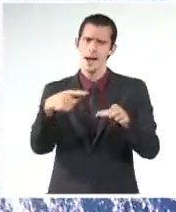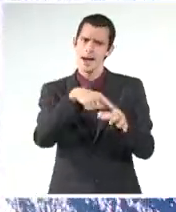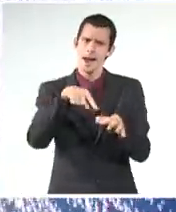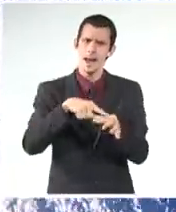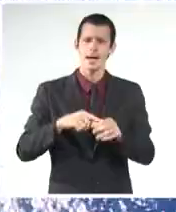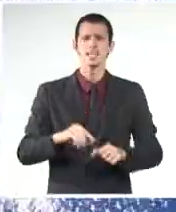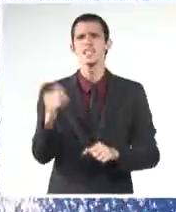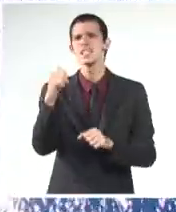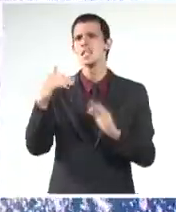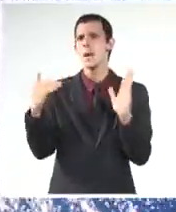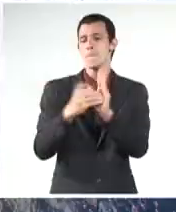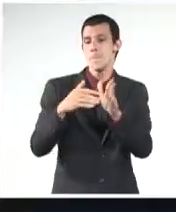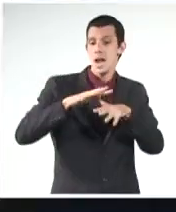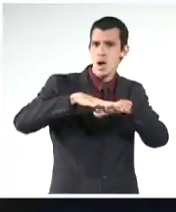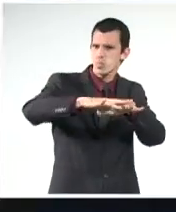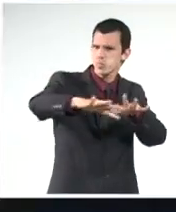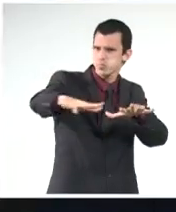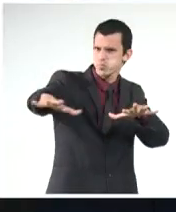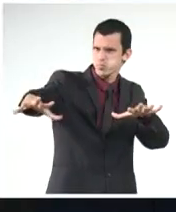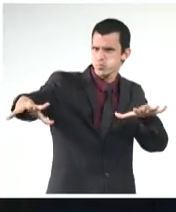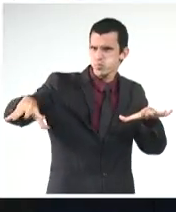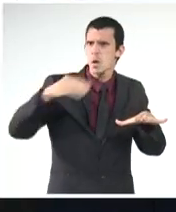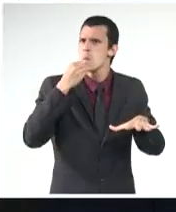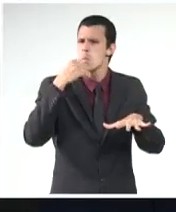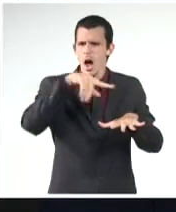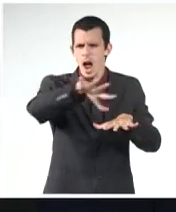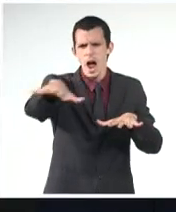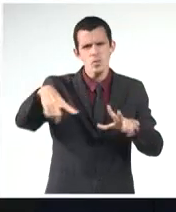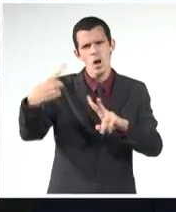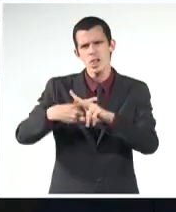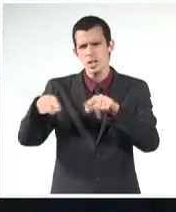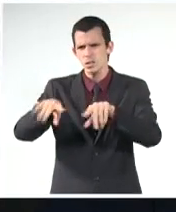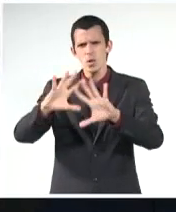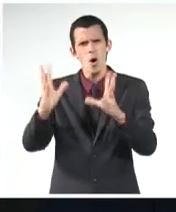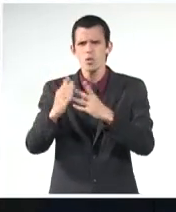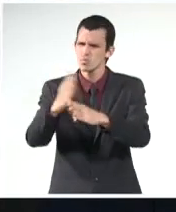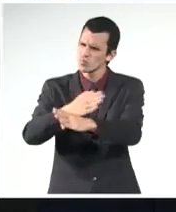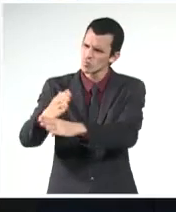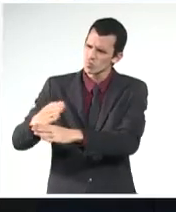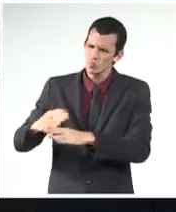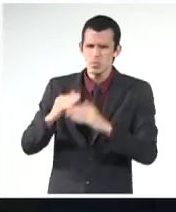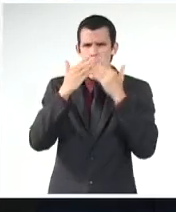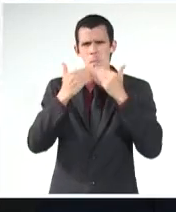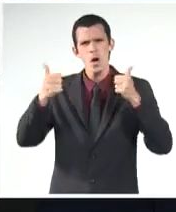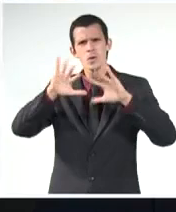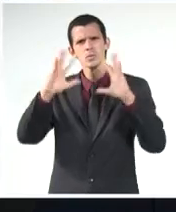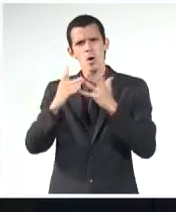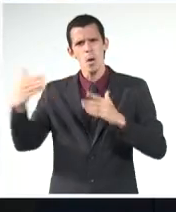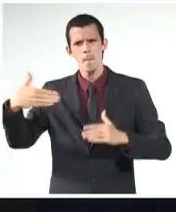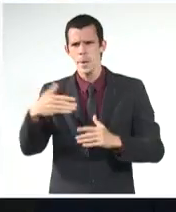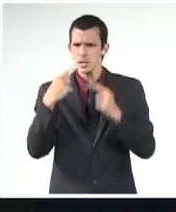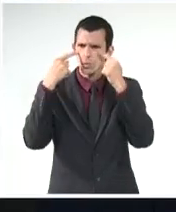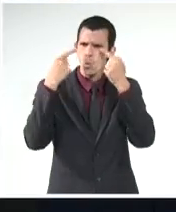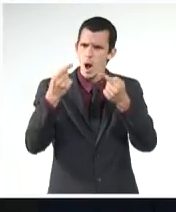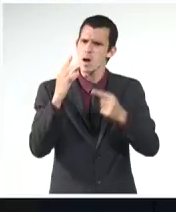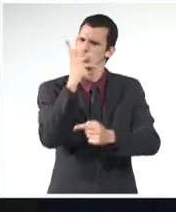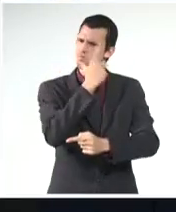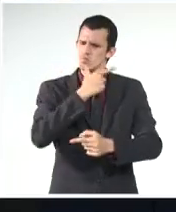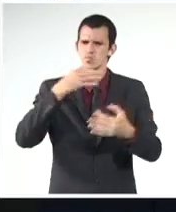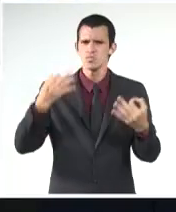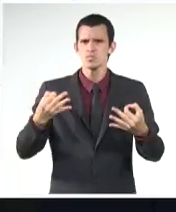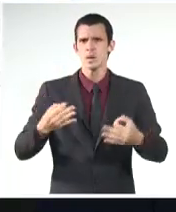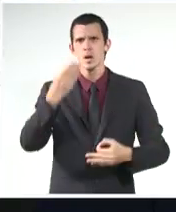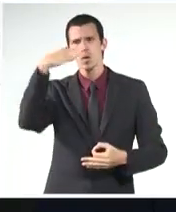cuadrados, igualmente aseguraron que sus mares cuentan con una gran variedad de especies de peces. Cuba contribuye al 0